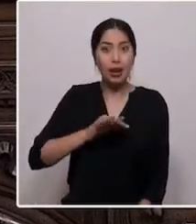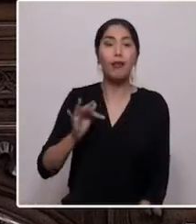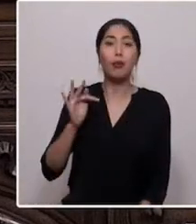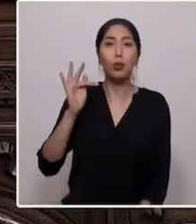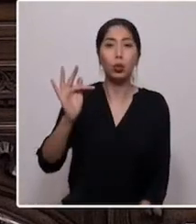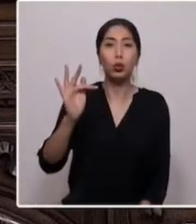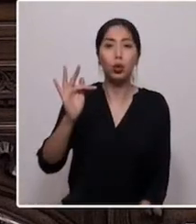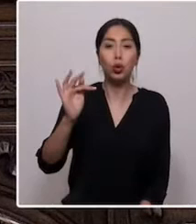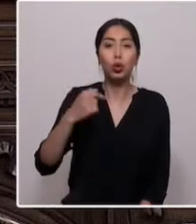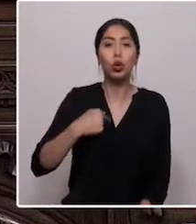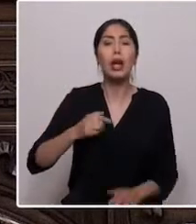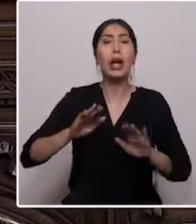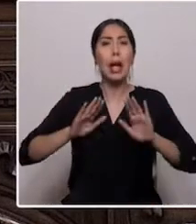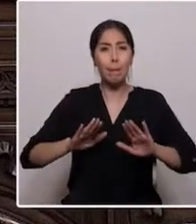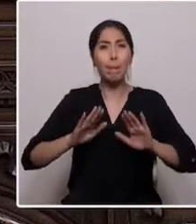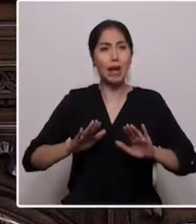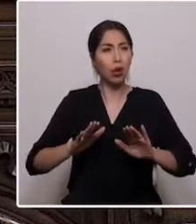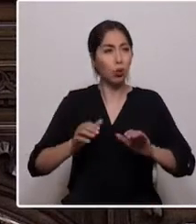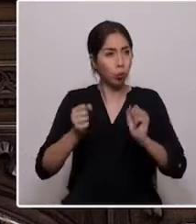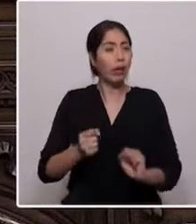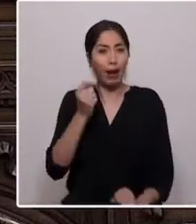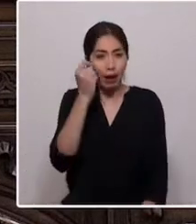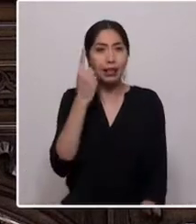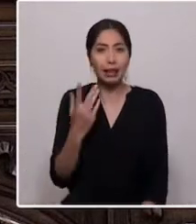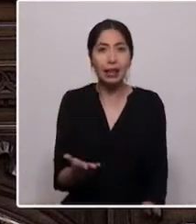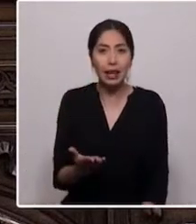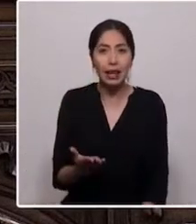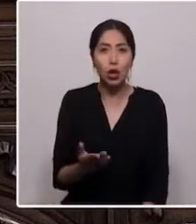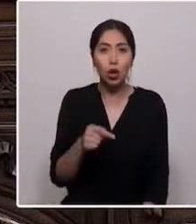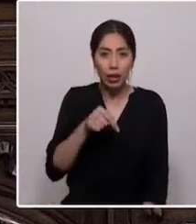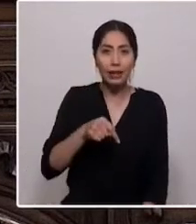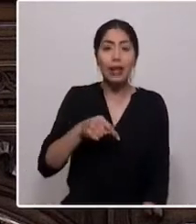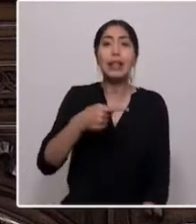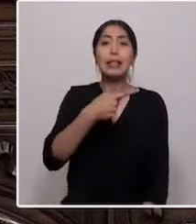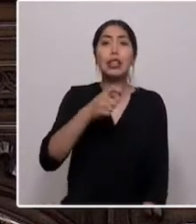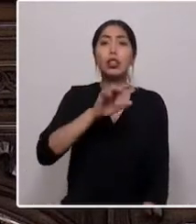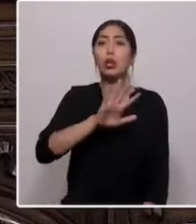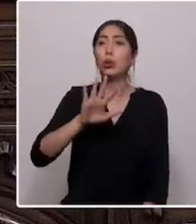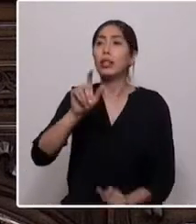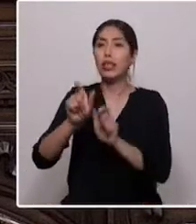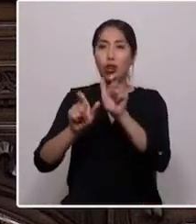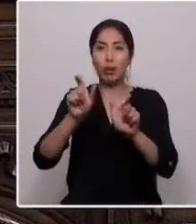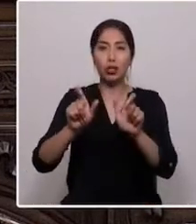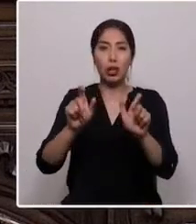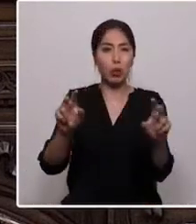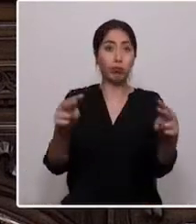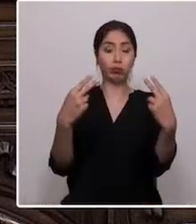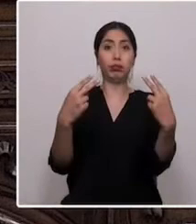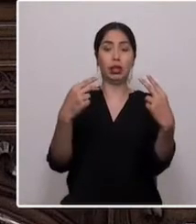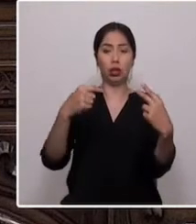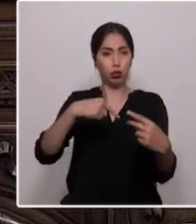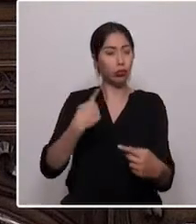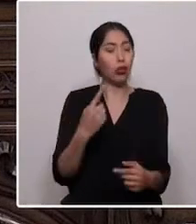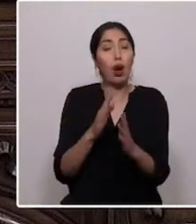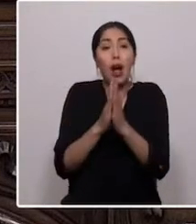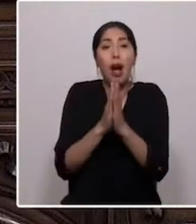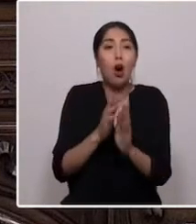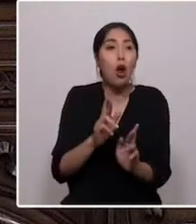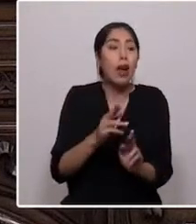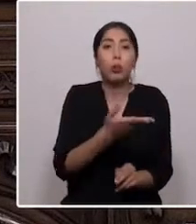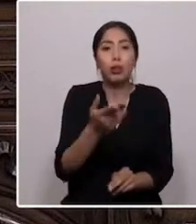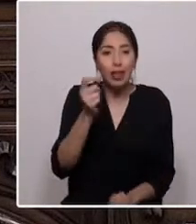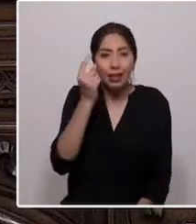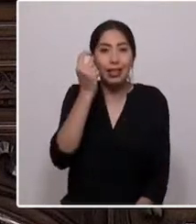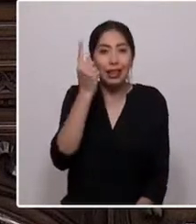espero que sean comprensivos con estos 155 ciudadanas y ciudadanos, pero que a la vez